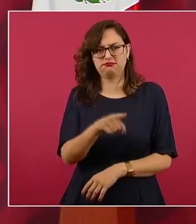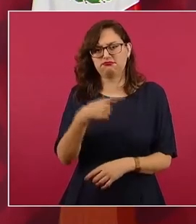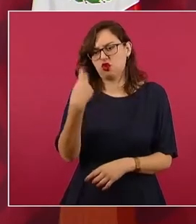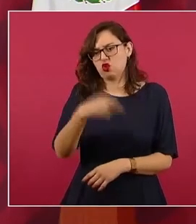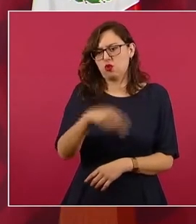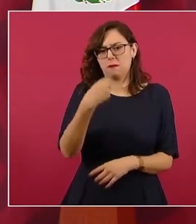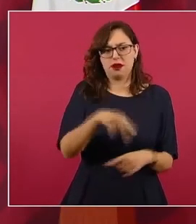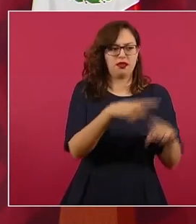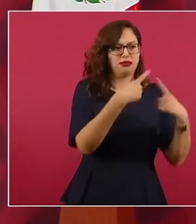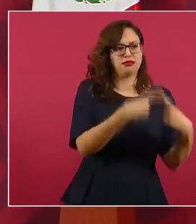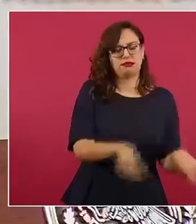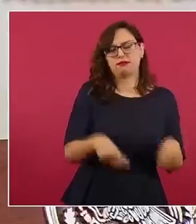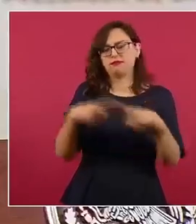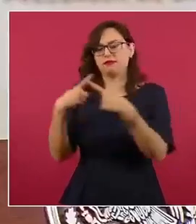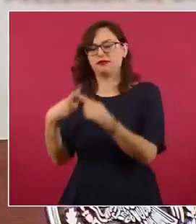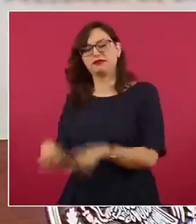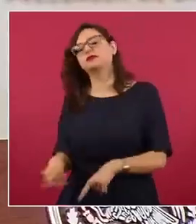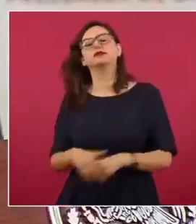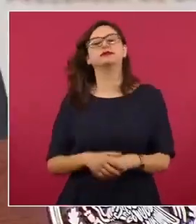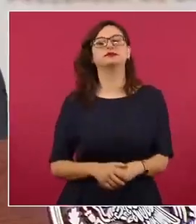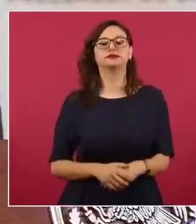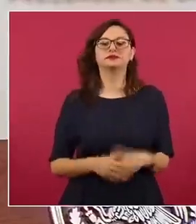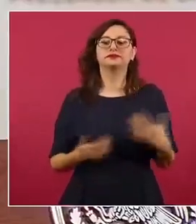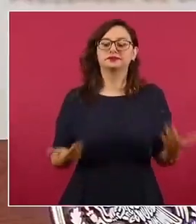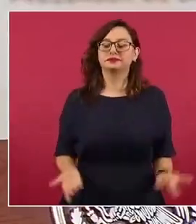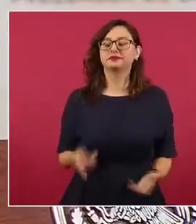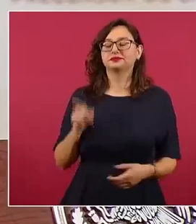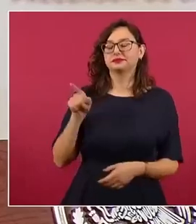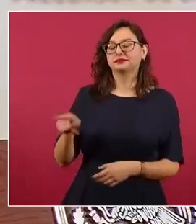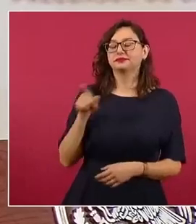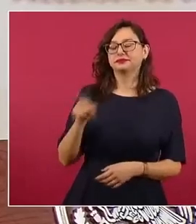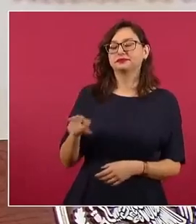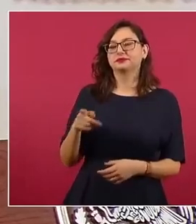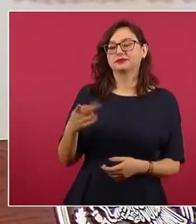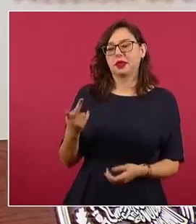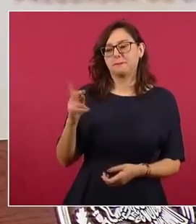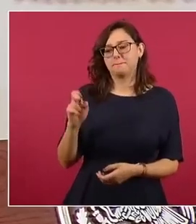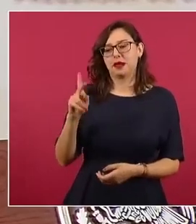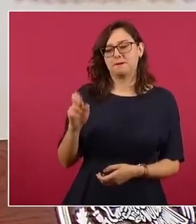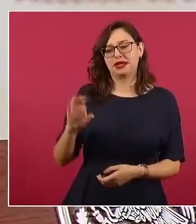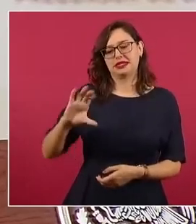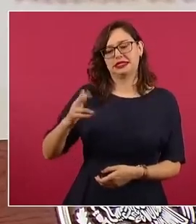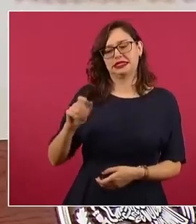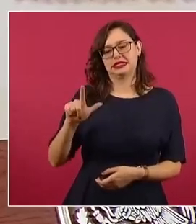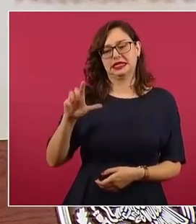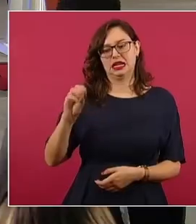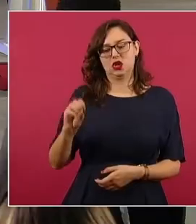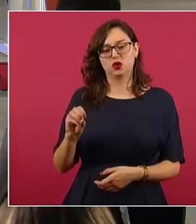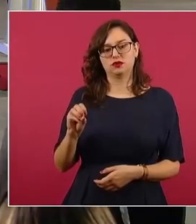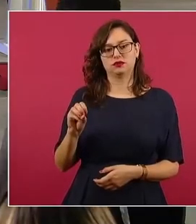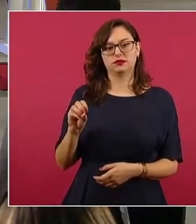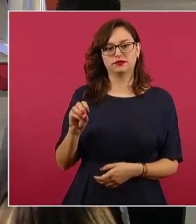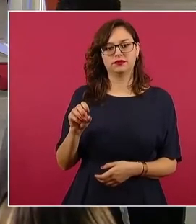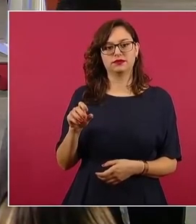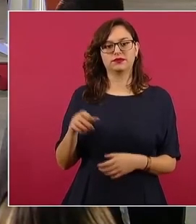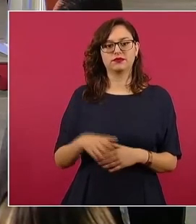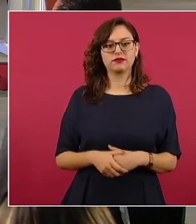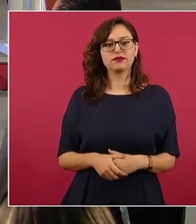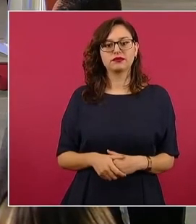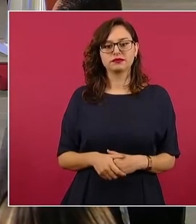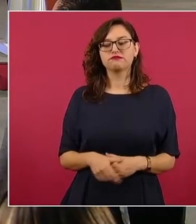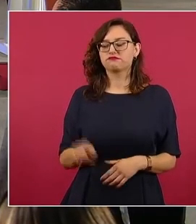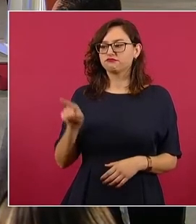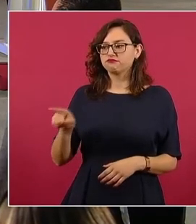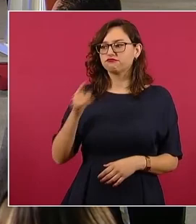Entonces, por eso el chelo Pajés, el director de siempre, era muy